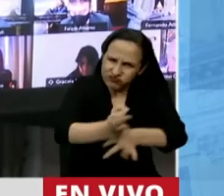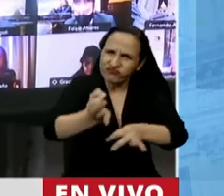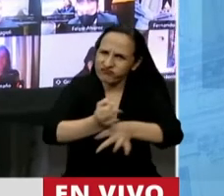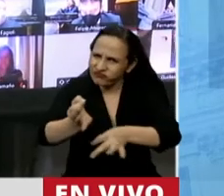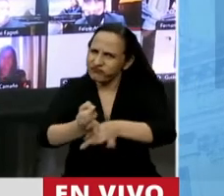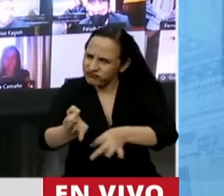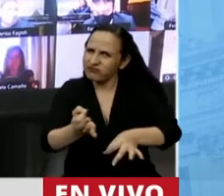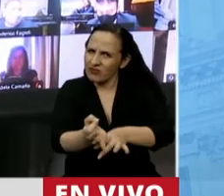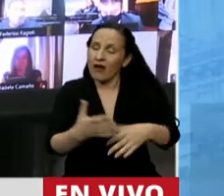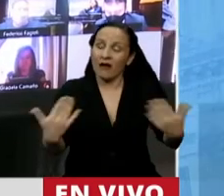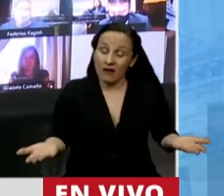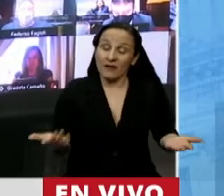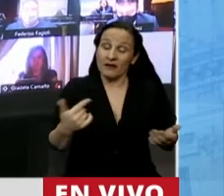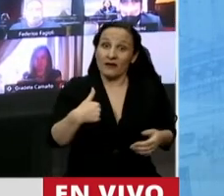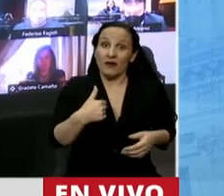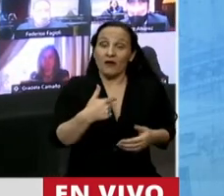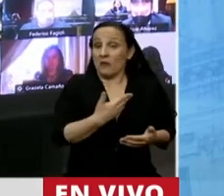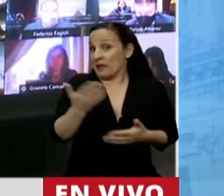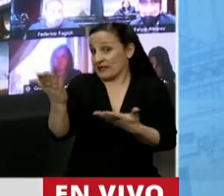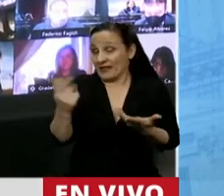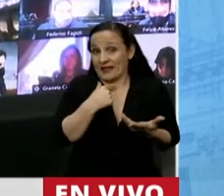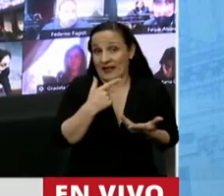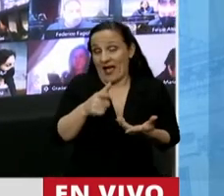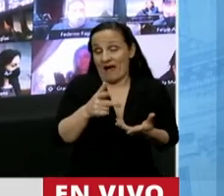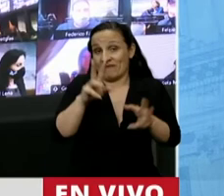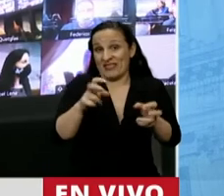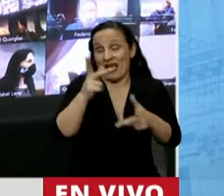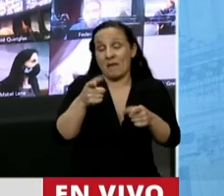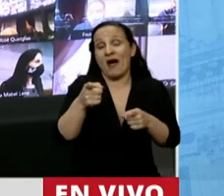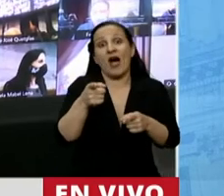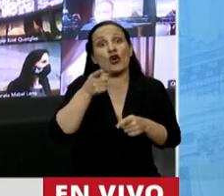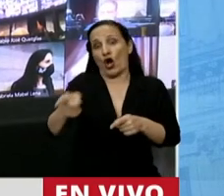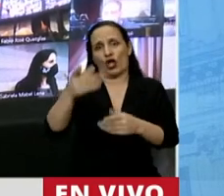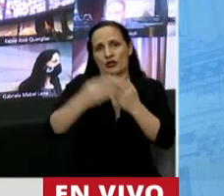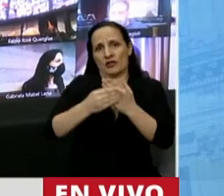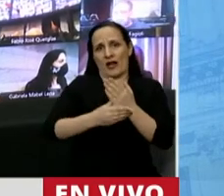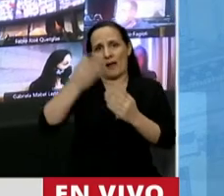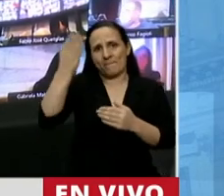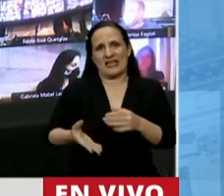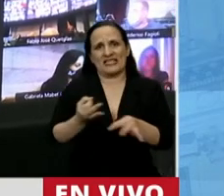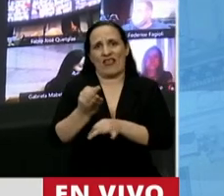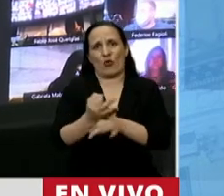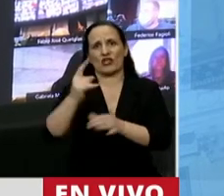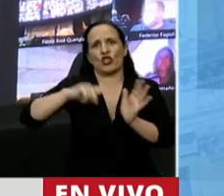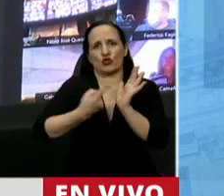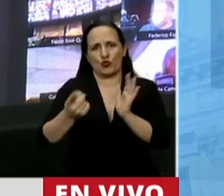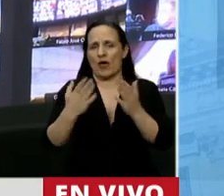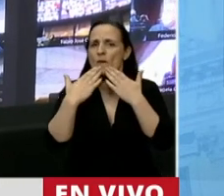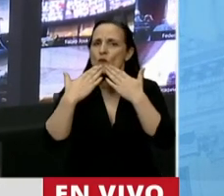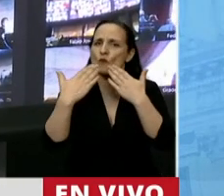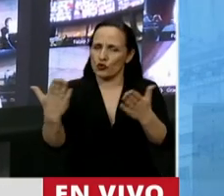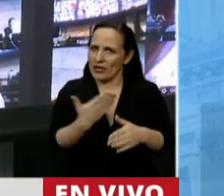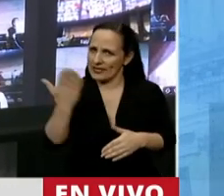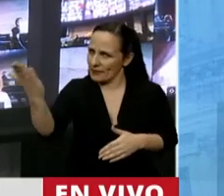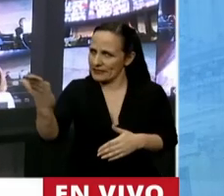Así que, Presidente, quería hacer esta moción de privilegio contra la Ministra de Educación de la Ciudad de Buenos Aires. Muchas gracias,